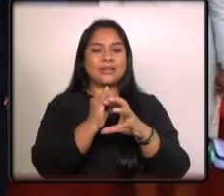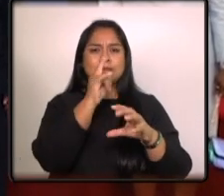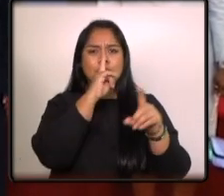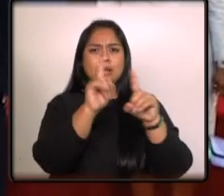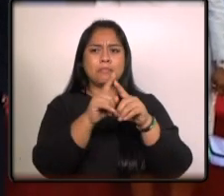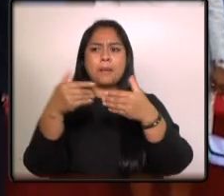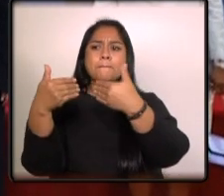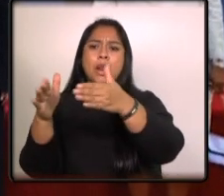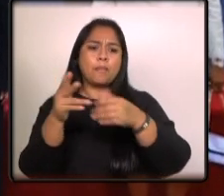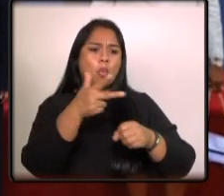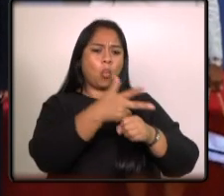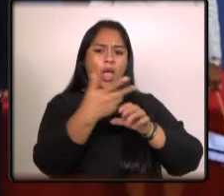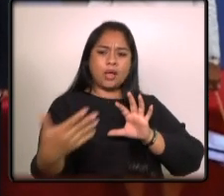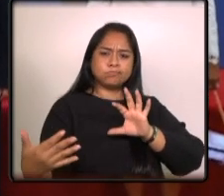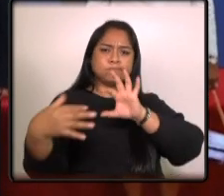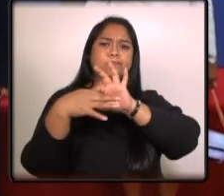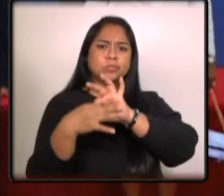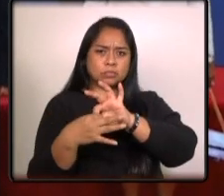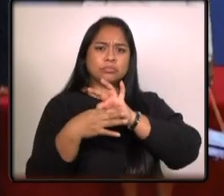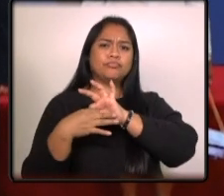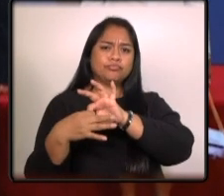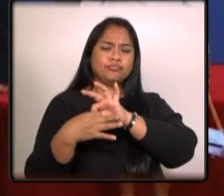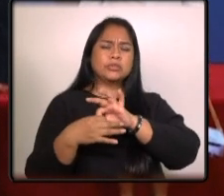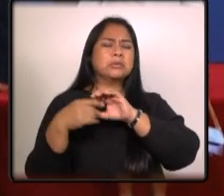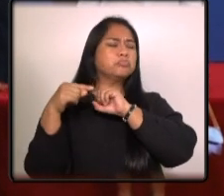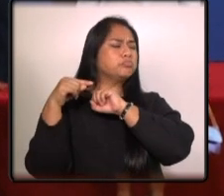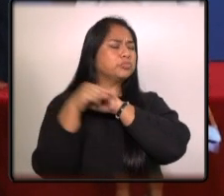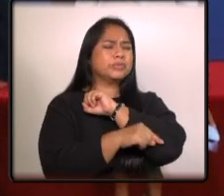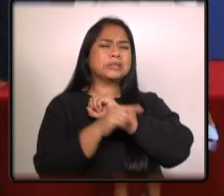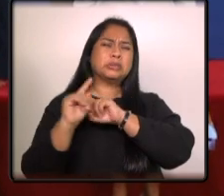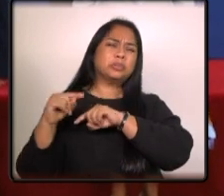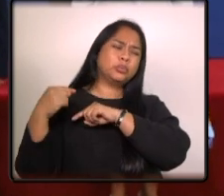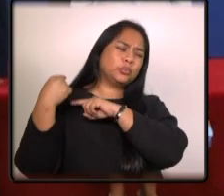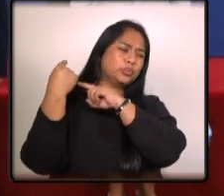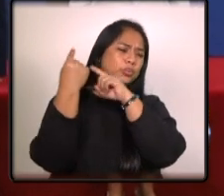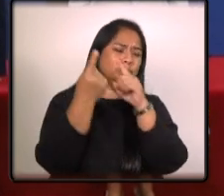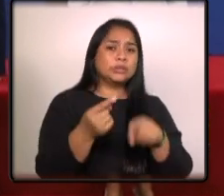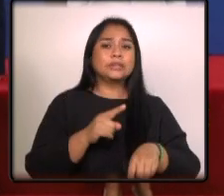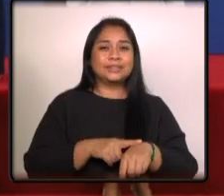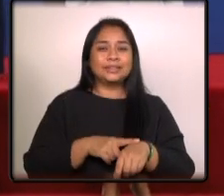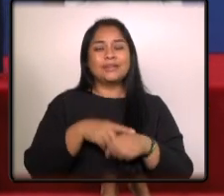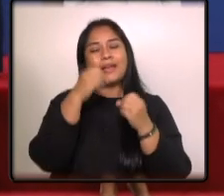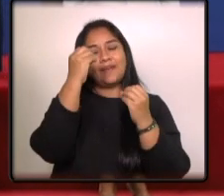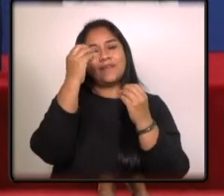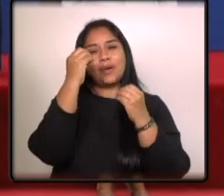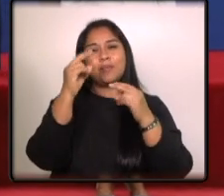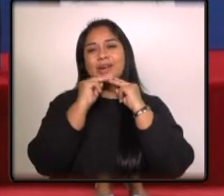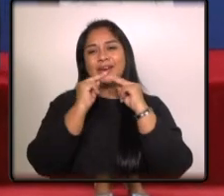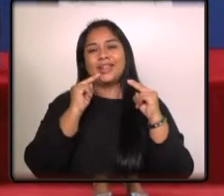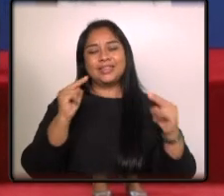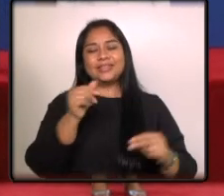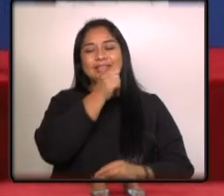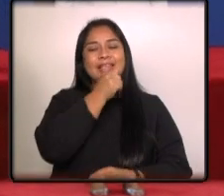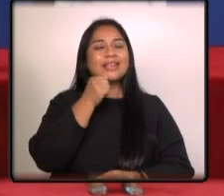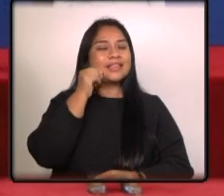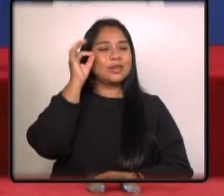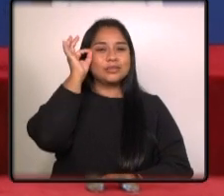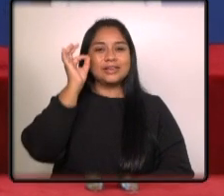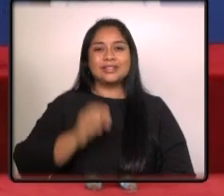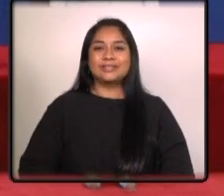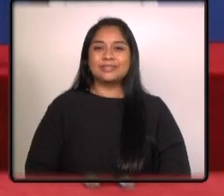ambos países los cuales han sido profundos a lo largo del tiempo reportó para el informativo Andrea